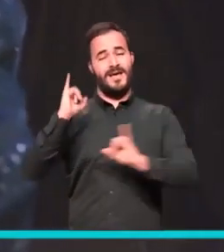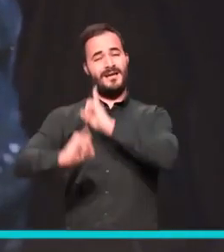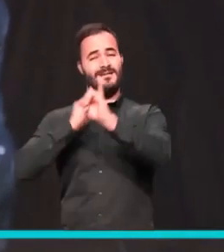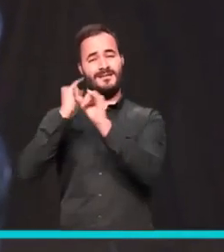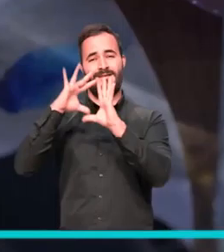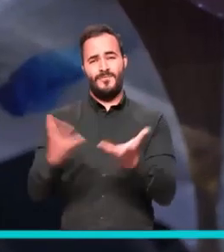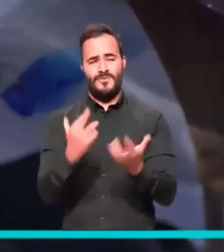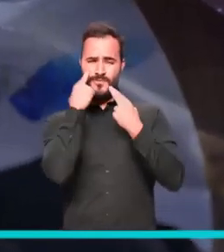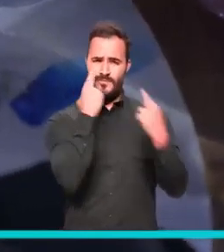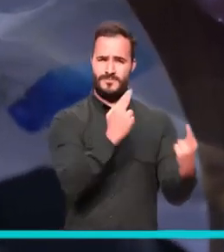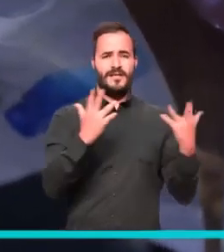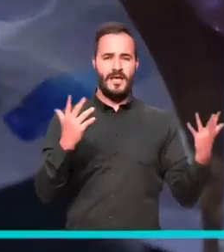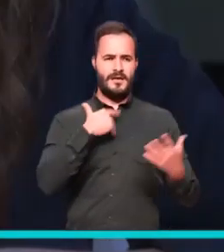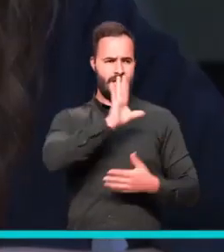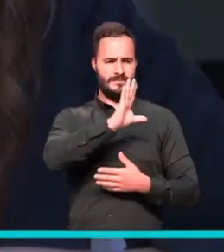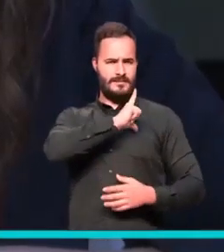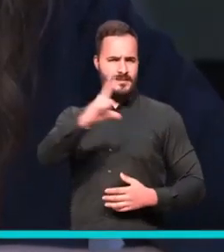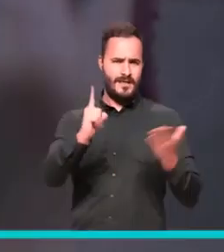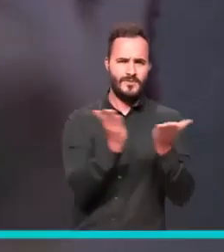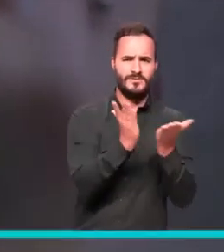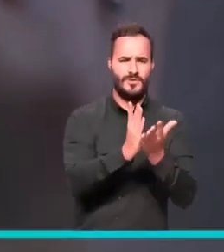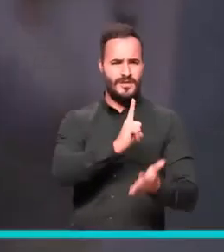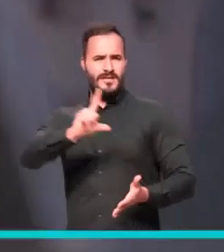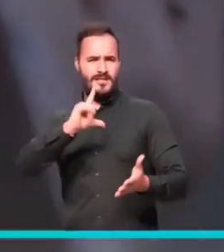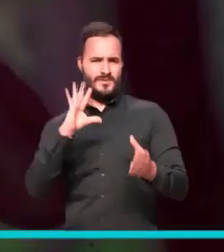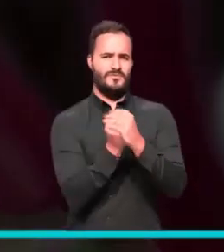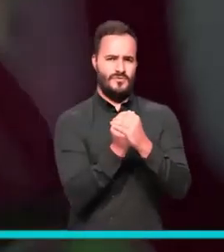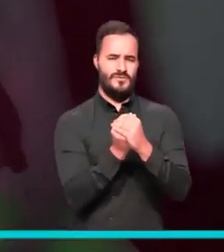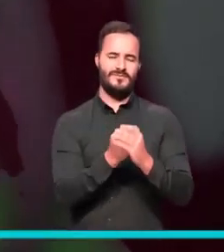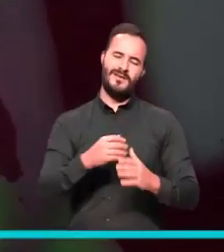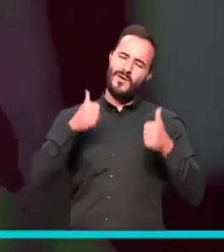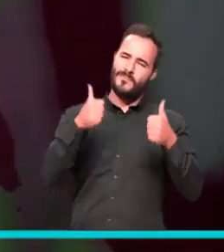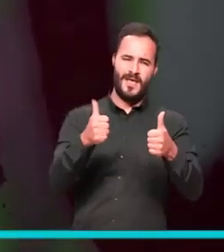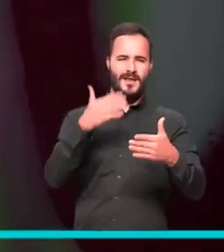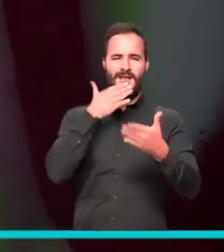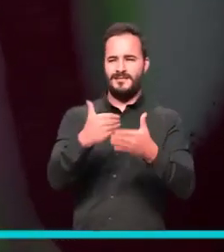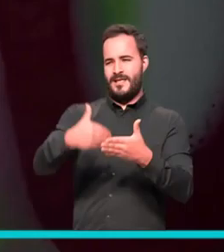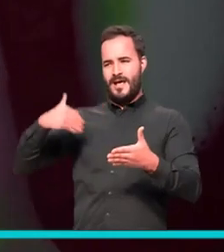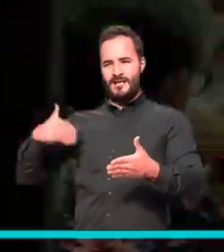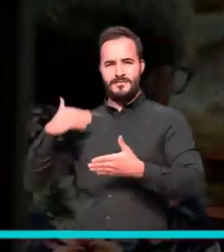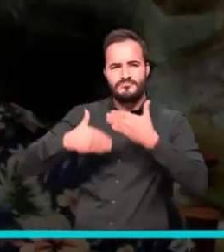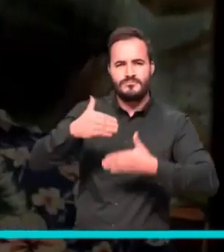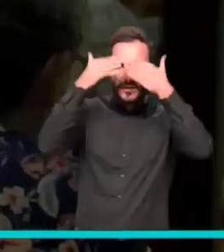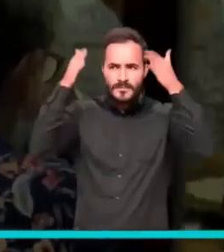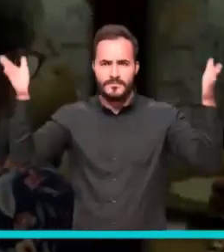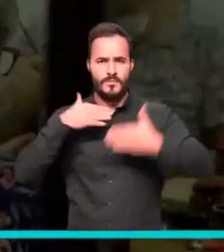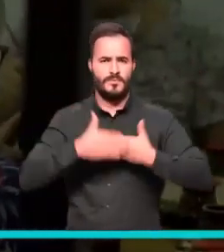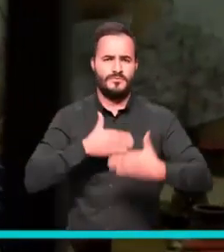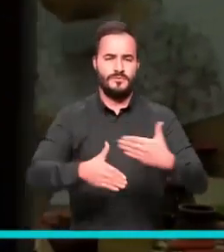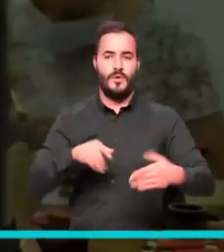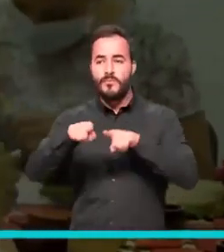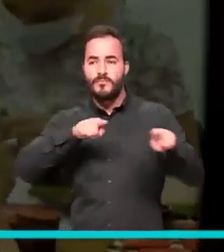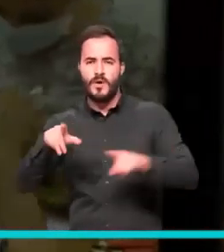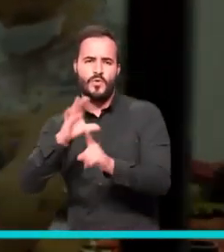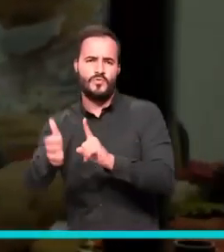Medellín es destacada a nivel internacional como una ciudad educadora e incluyente, gracias a un trabajo en la democratización cultural, la